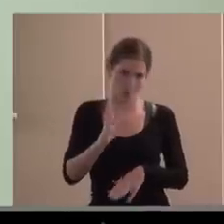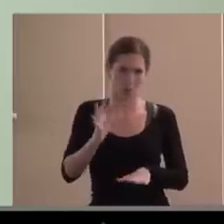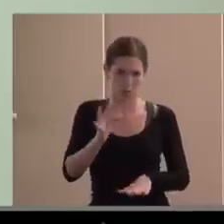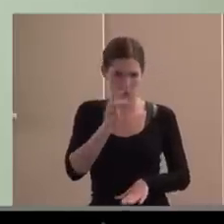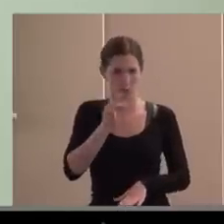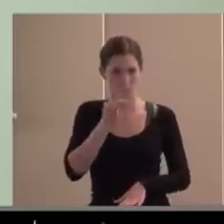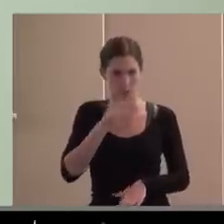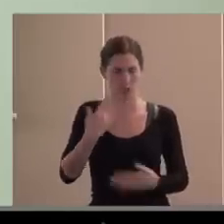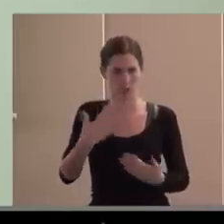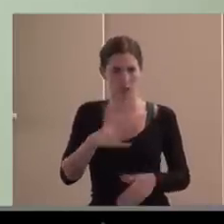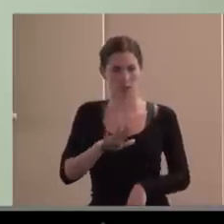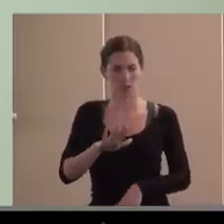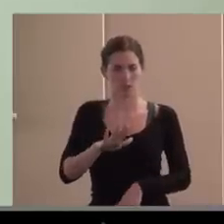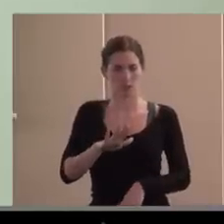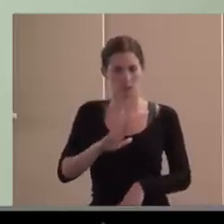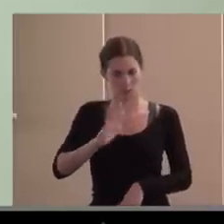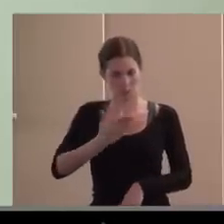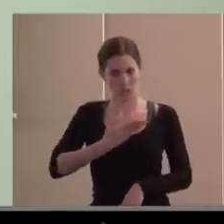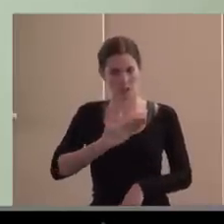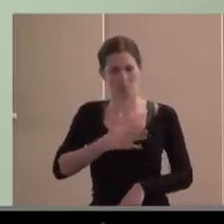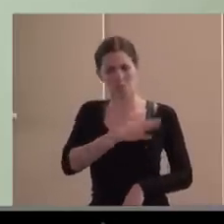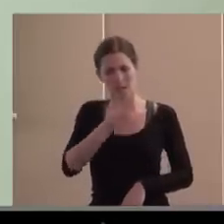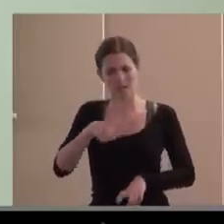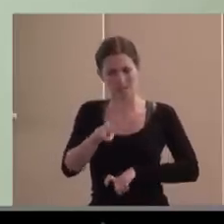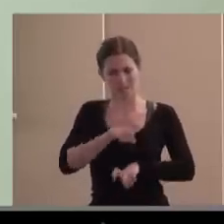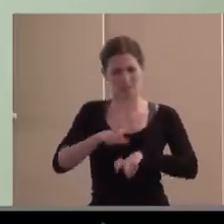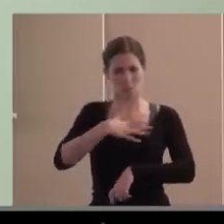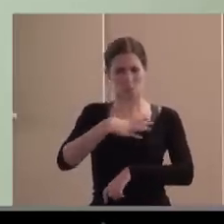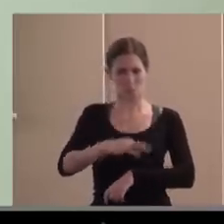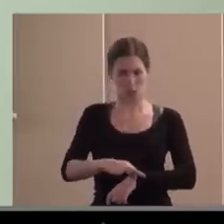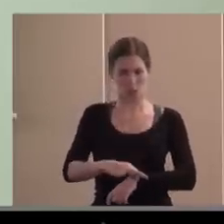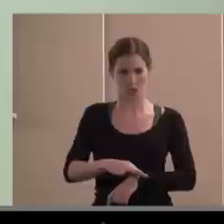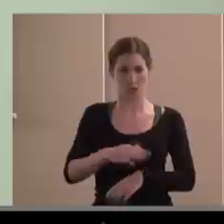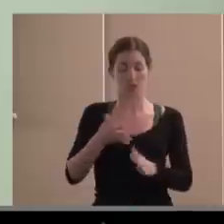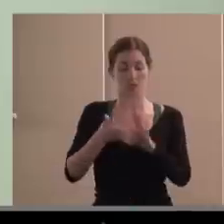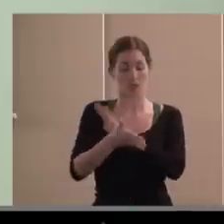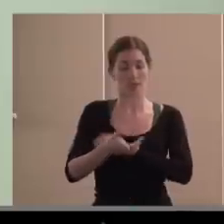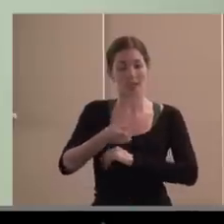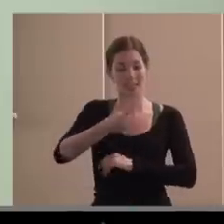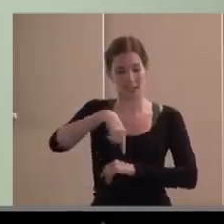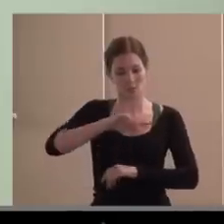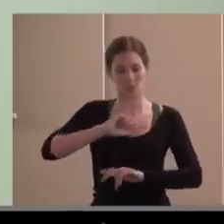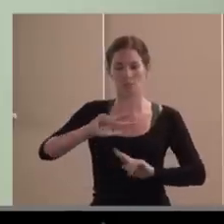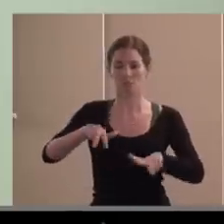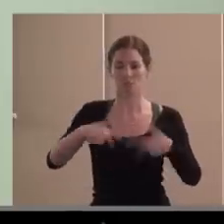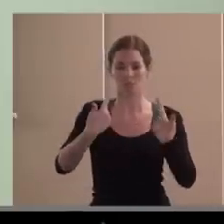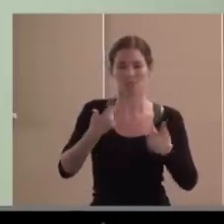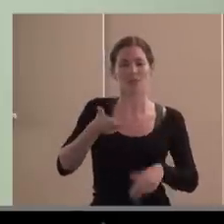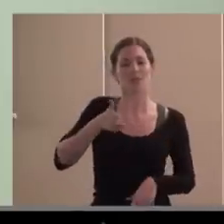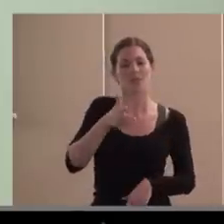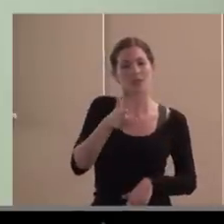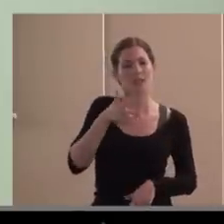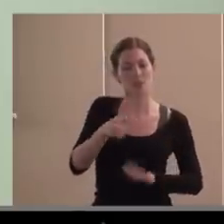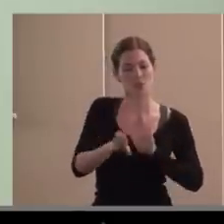por la situación de crisis, en amenaza y en peligro. Y, por tanto, estamos legitimados para seguir siendo